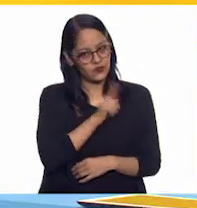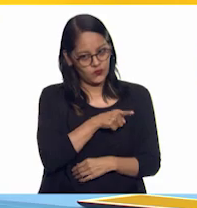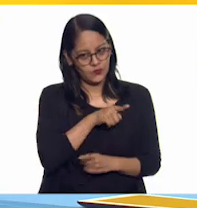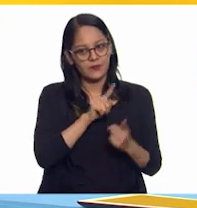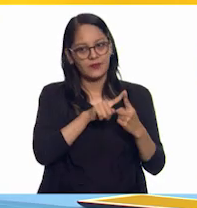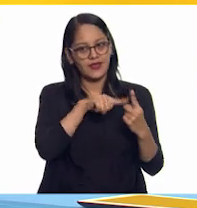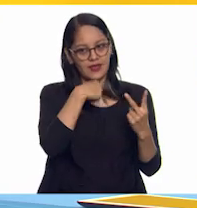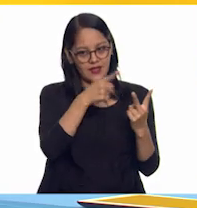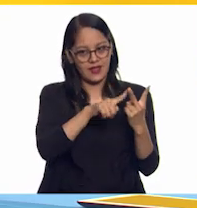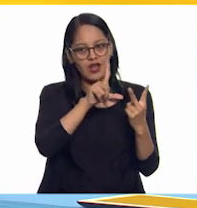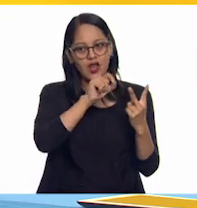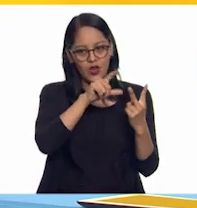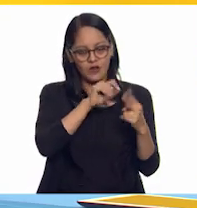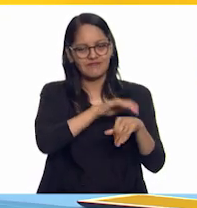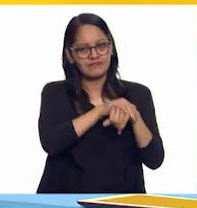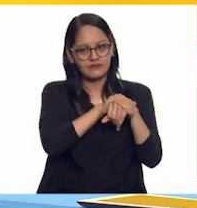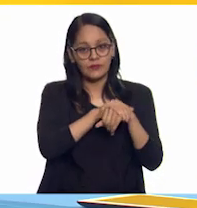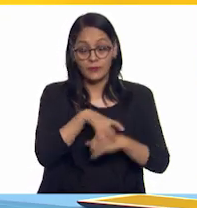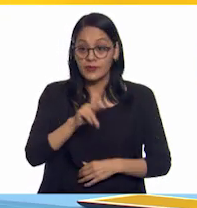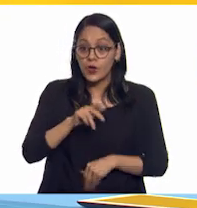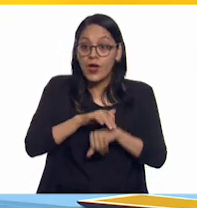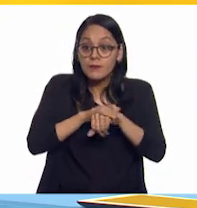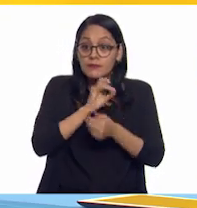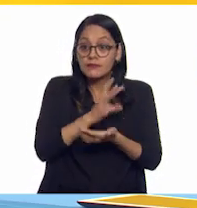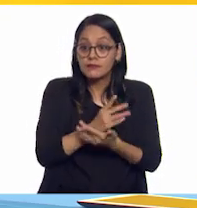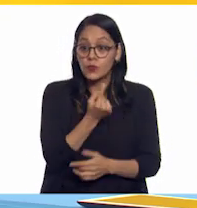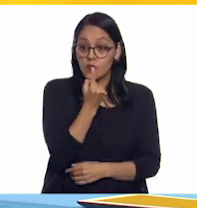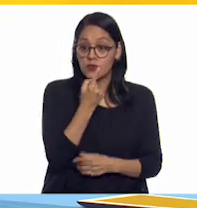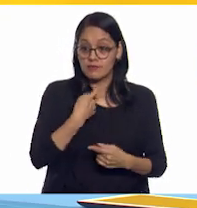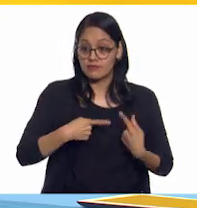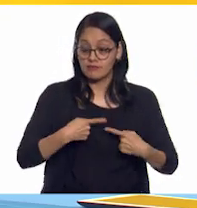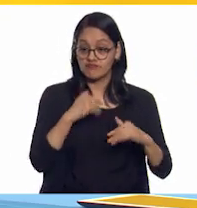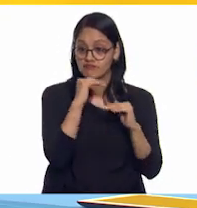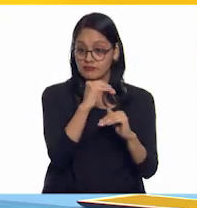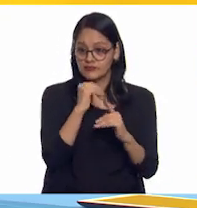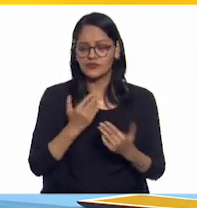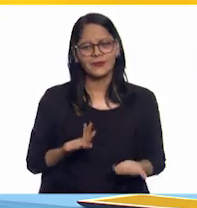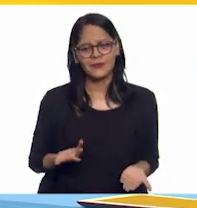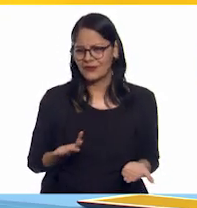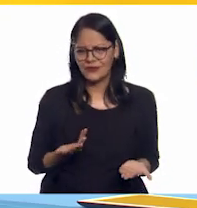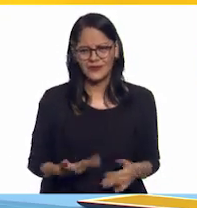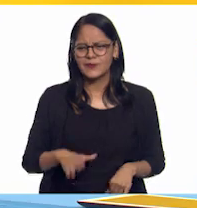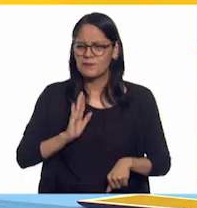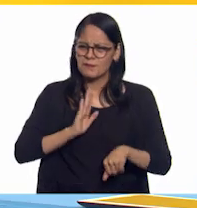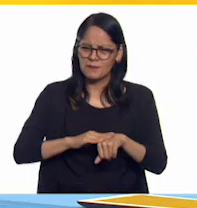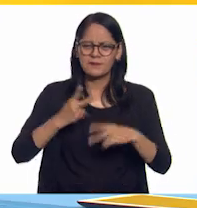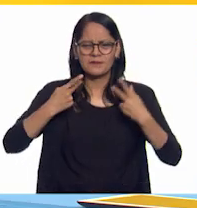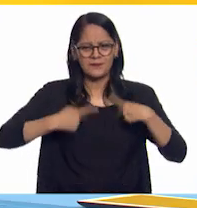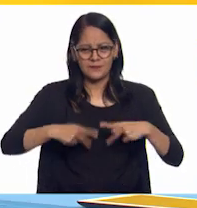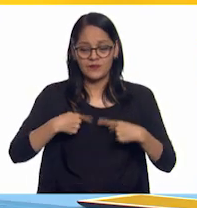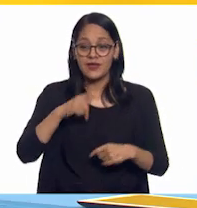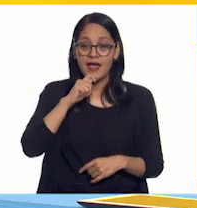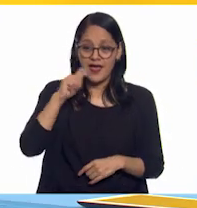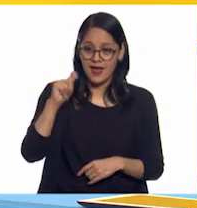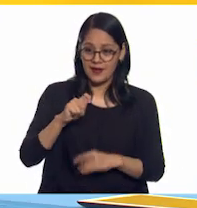Pero la amistad no es limitada. No se acaba con una sola persona, sino al contrario. Es uno de los mejores vínculos que